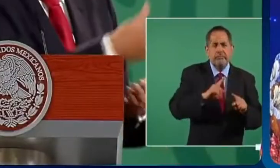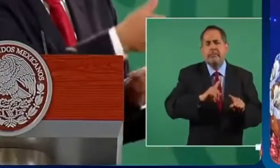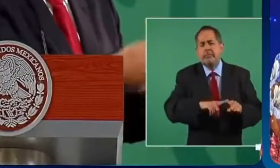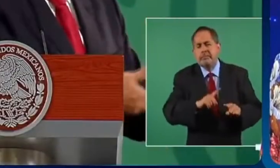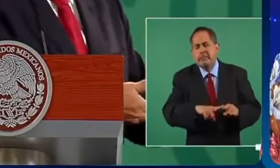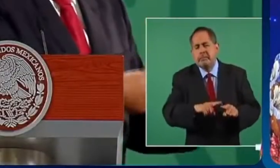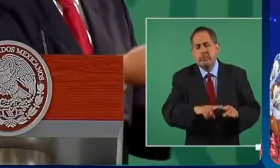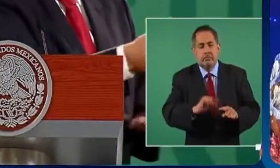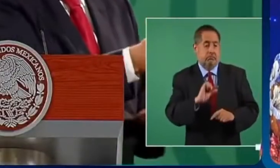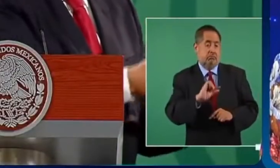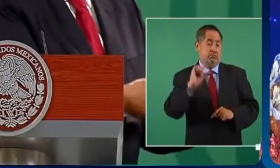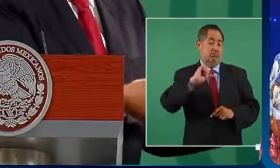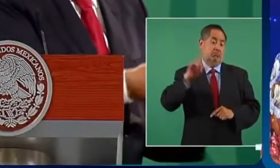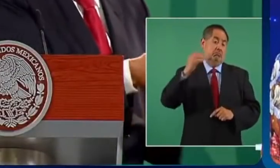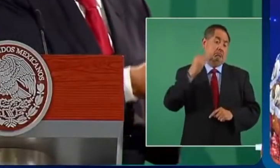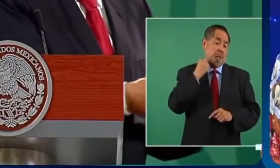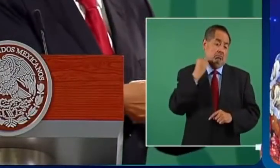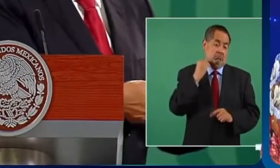puro abogado